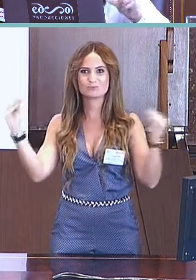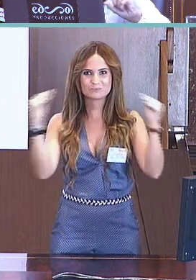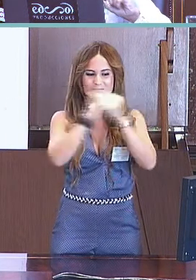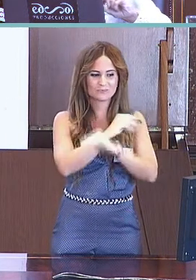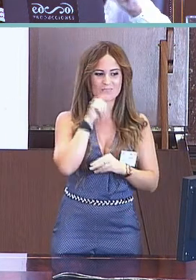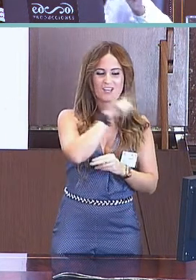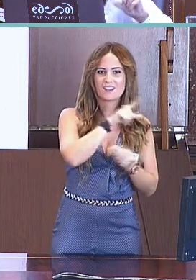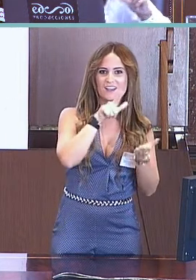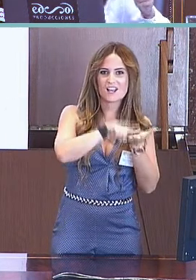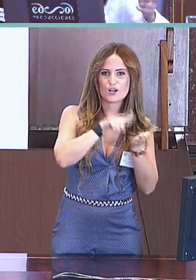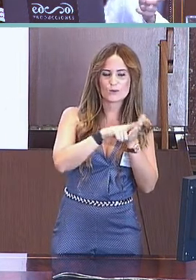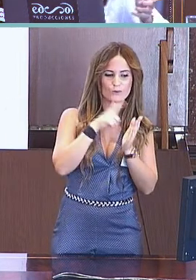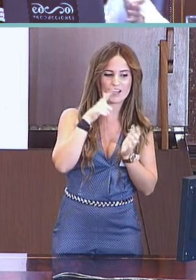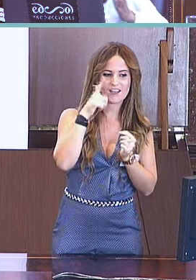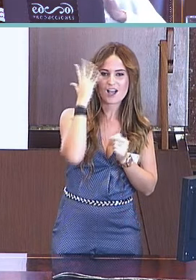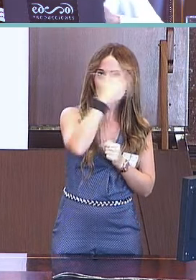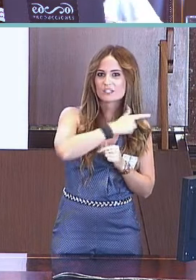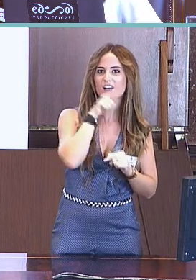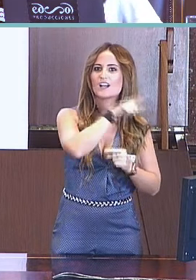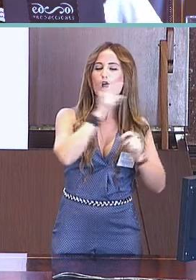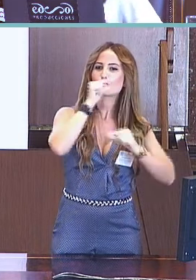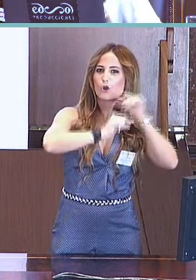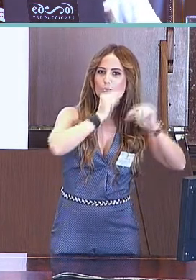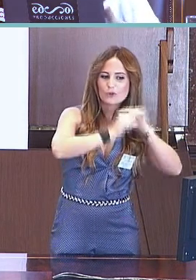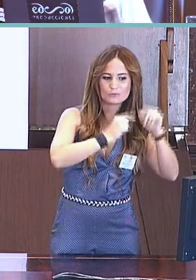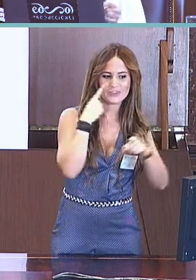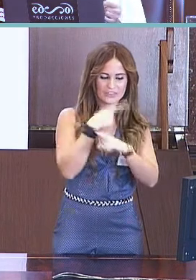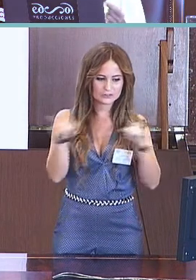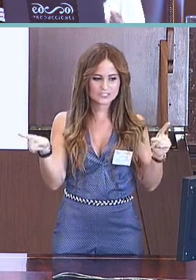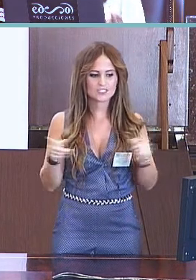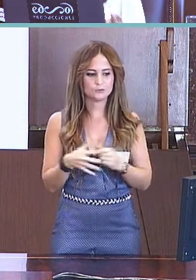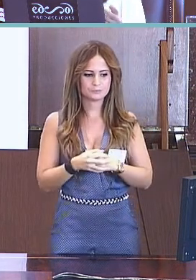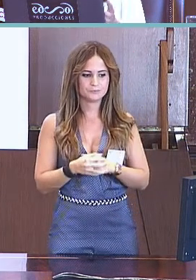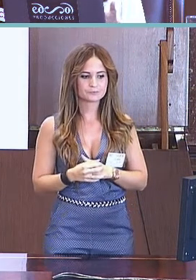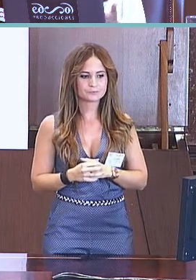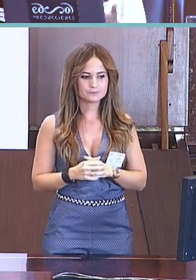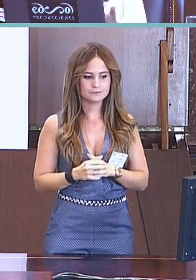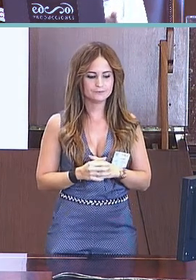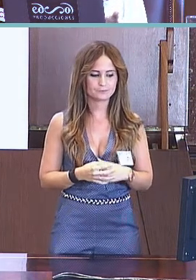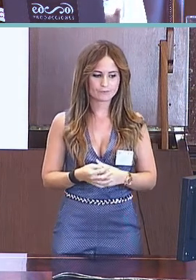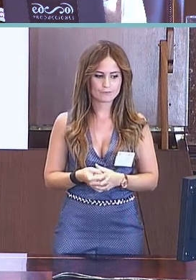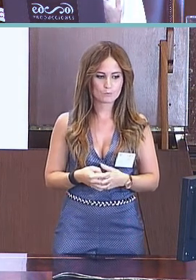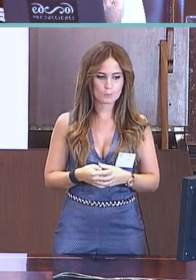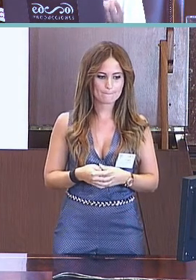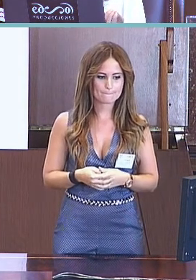evalúa a los niños cada seis meses, mientras que la lengua de signos británicas se evalúa cada cuatro meses y es más fácil